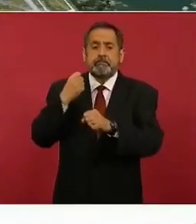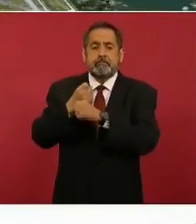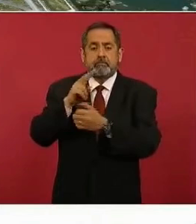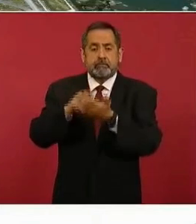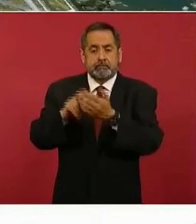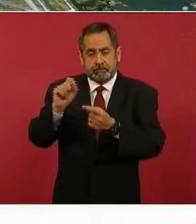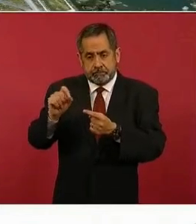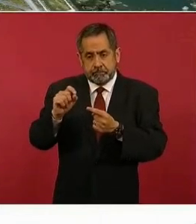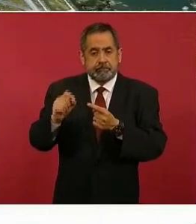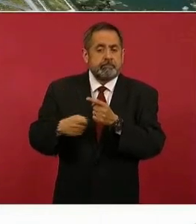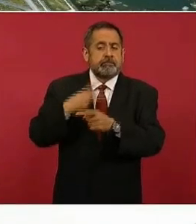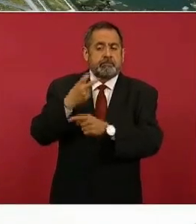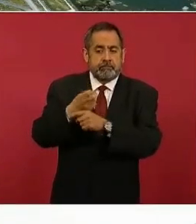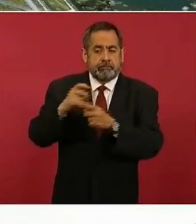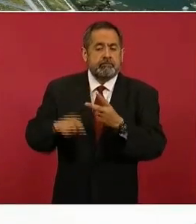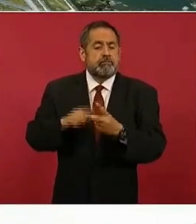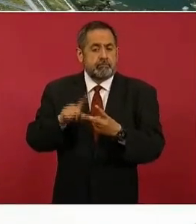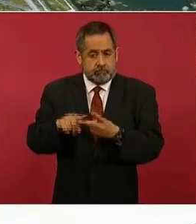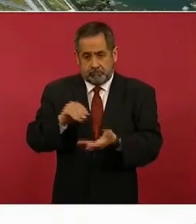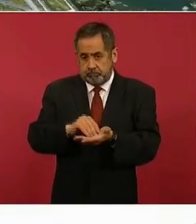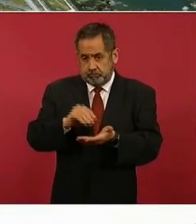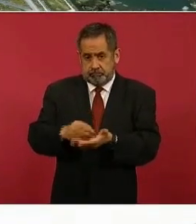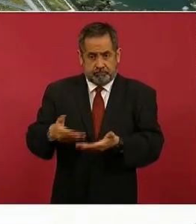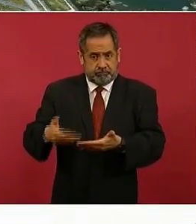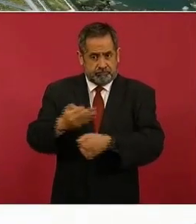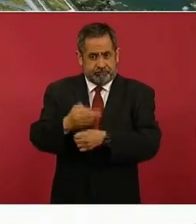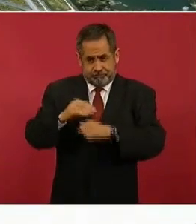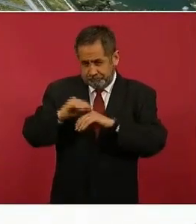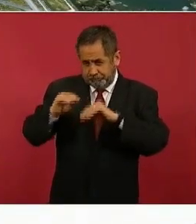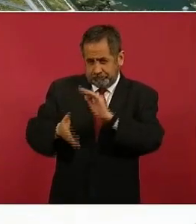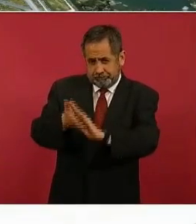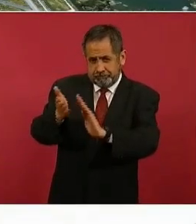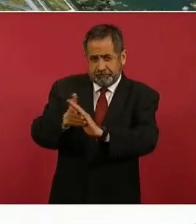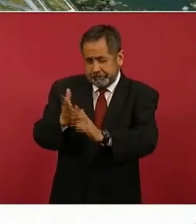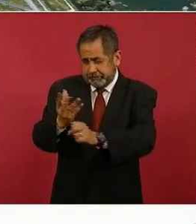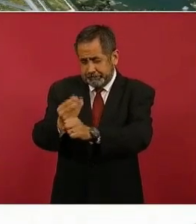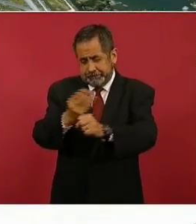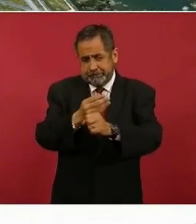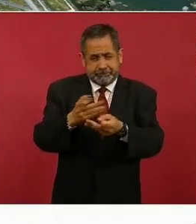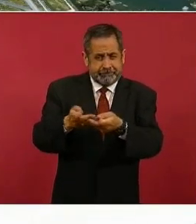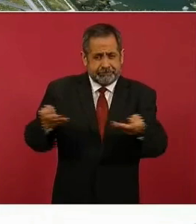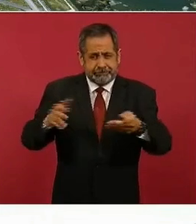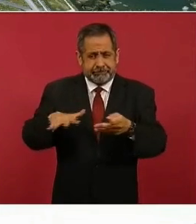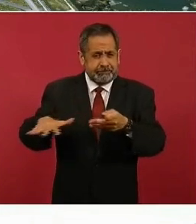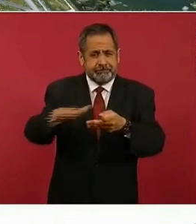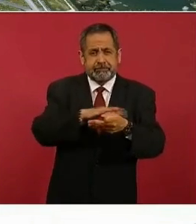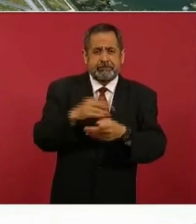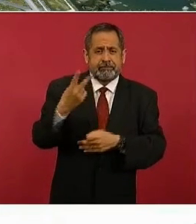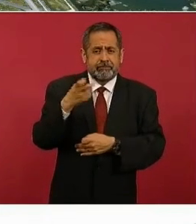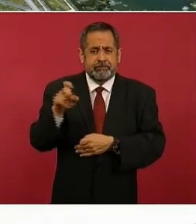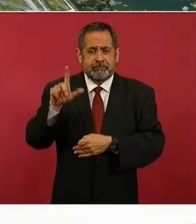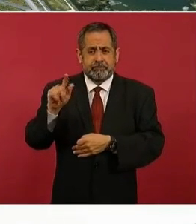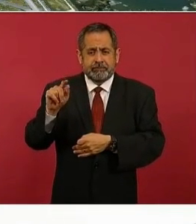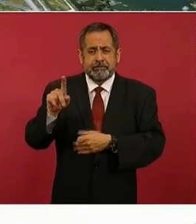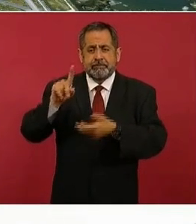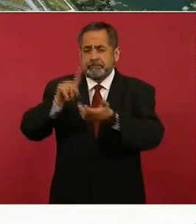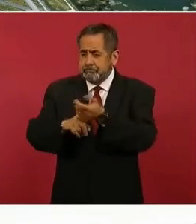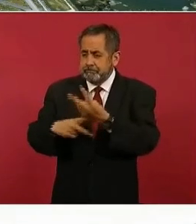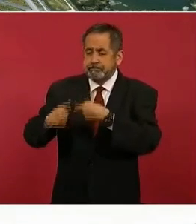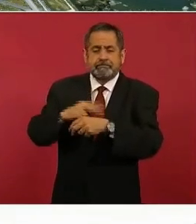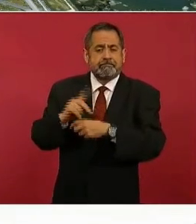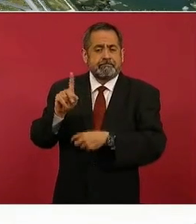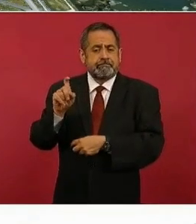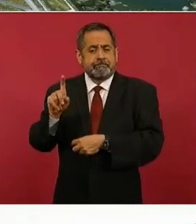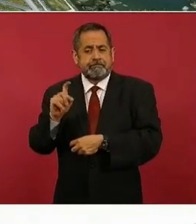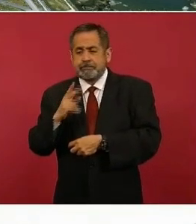segunda fase de ejecución se lleva a cabo en este momento, se recuperaron cerca de 270 hectáreas de cuerpos de agua, se